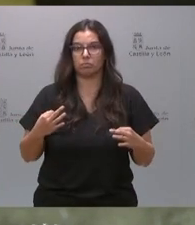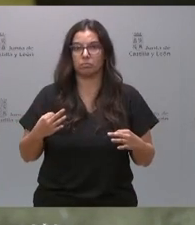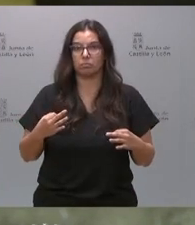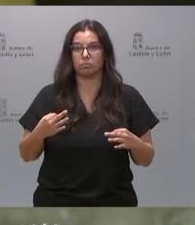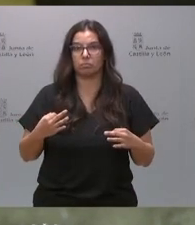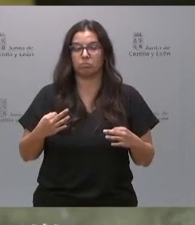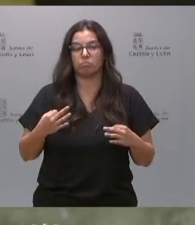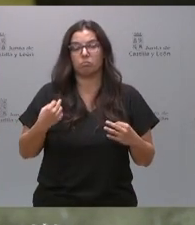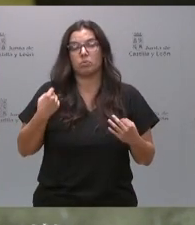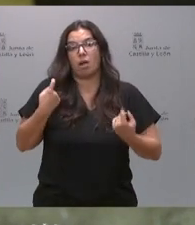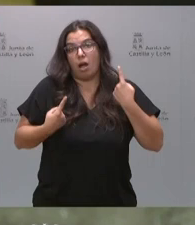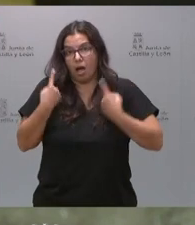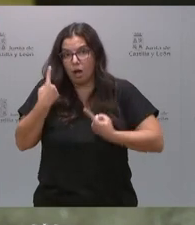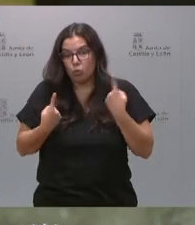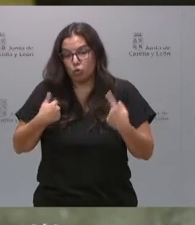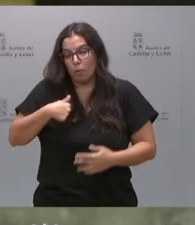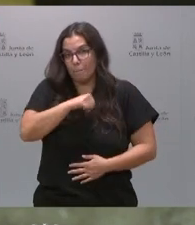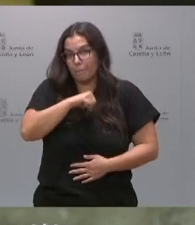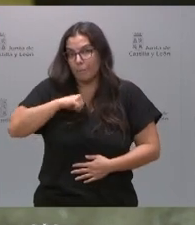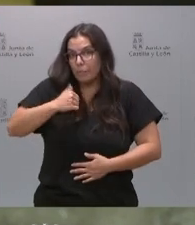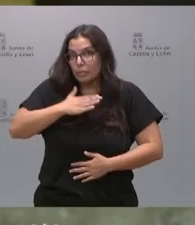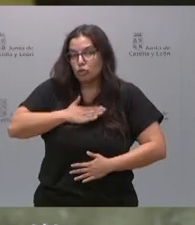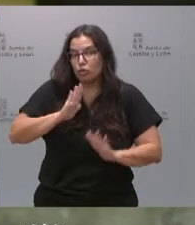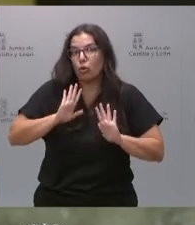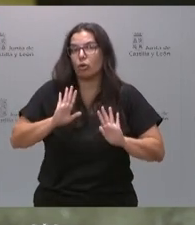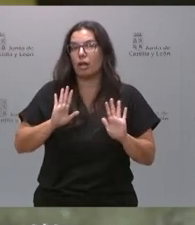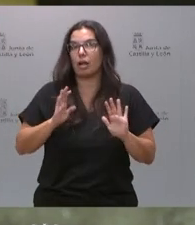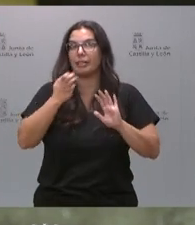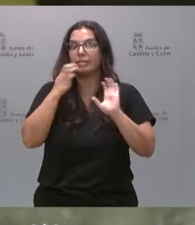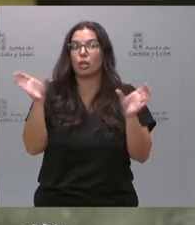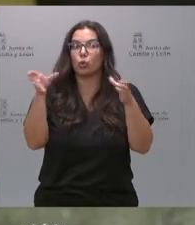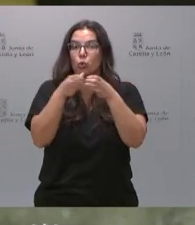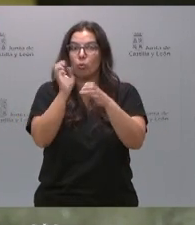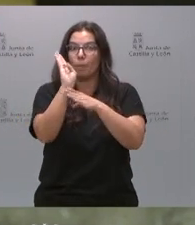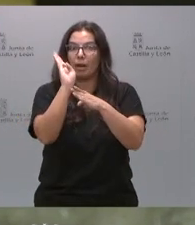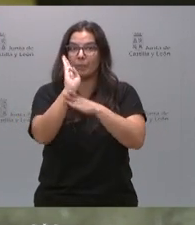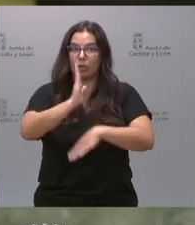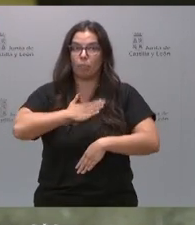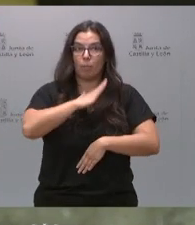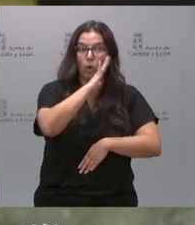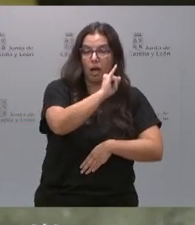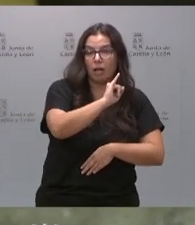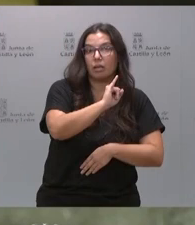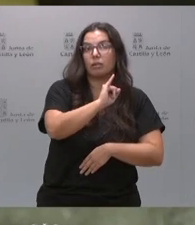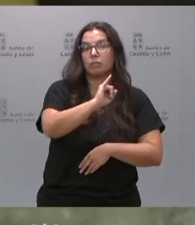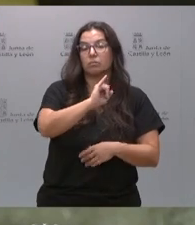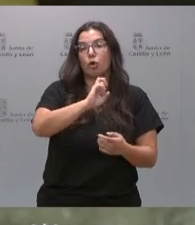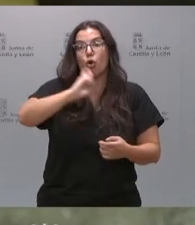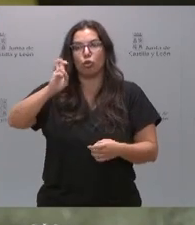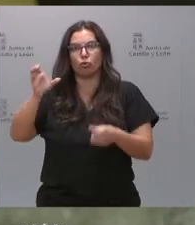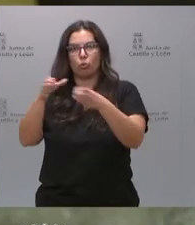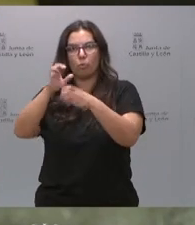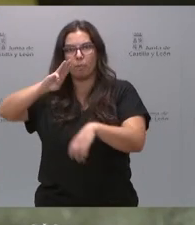en algunos casos, personalmente, aquellos que tenían grupo parlamentario propio, en otras, el Partido Popular,